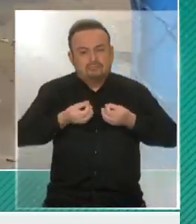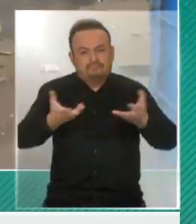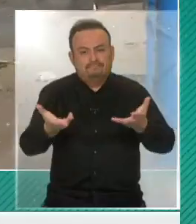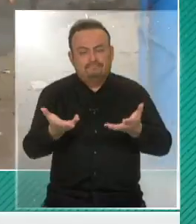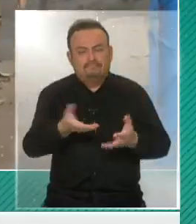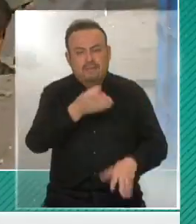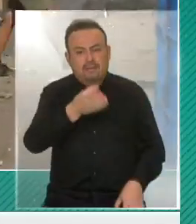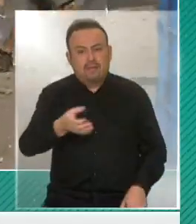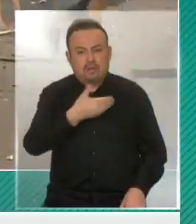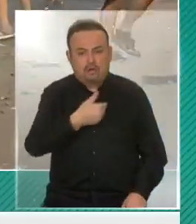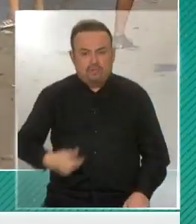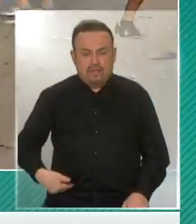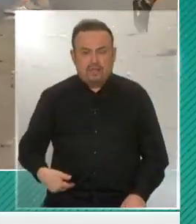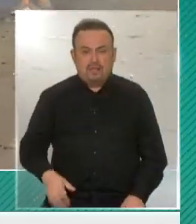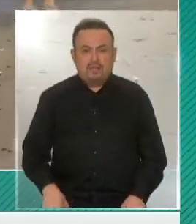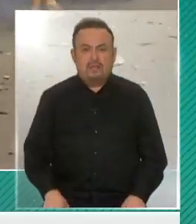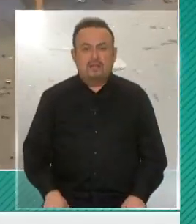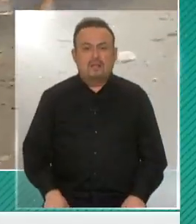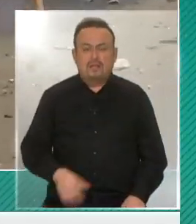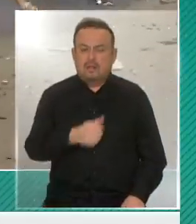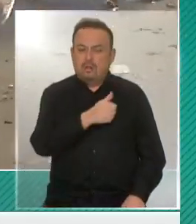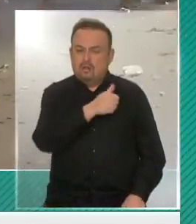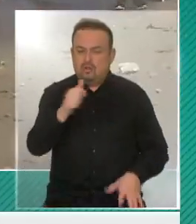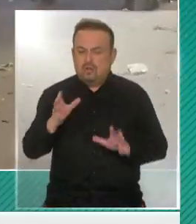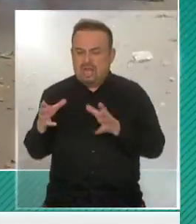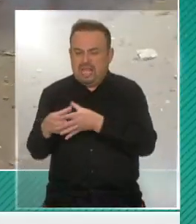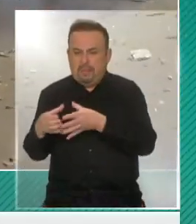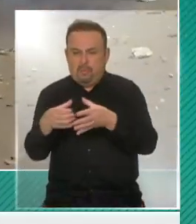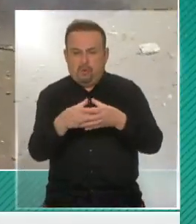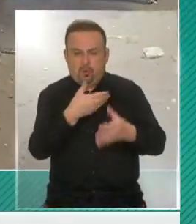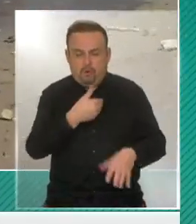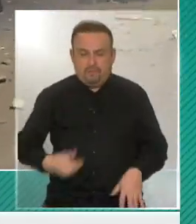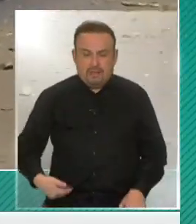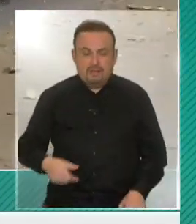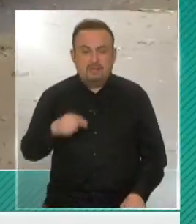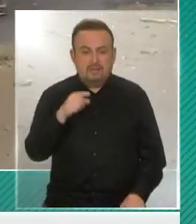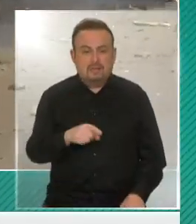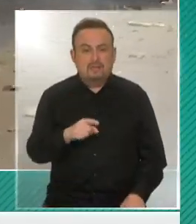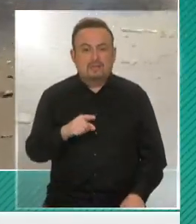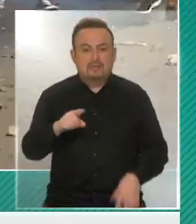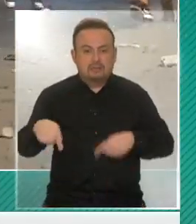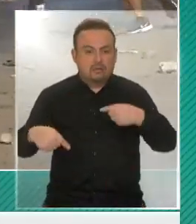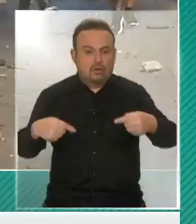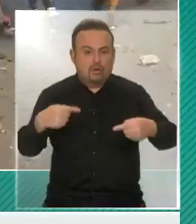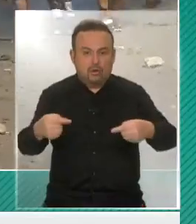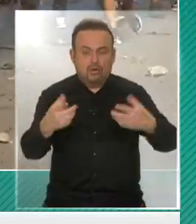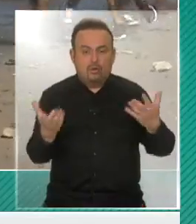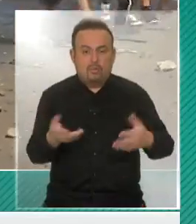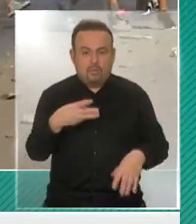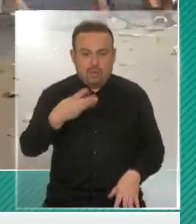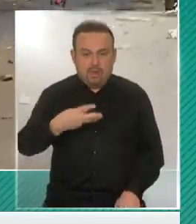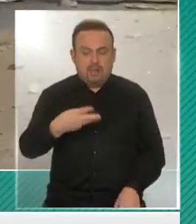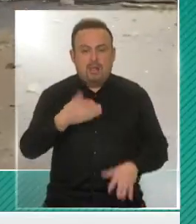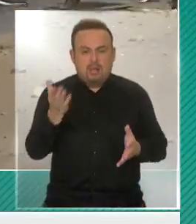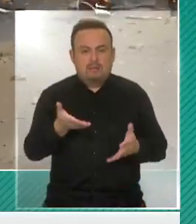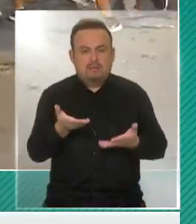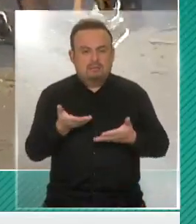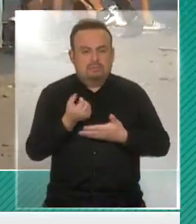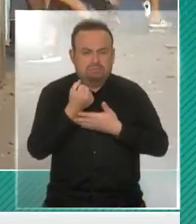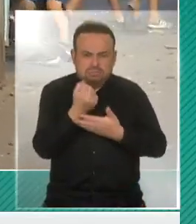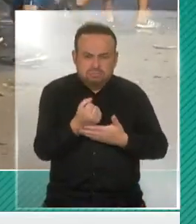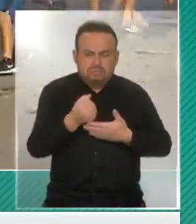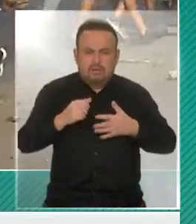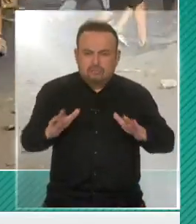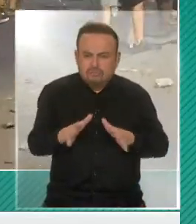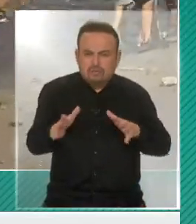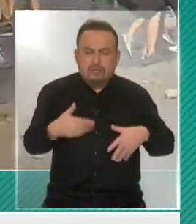personas que el gobierno, que todos los equipos de gobierno, que también las otras instancias como los municipios, vamos a hacer los esfuerzos